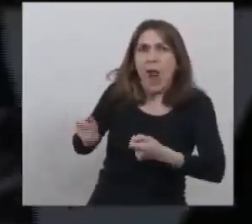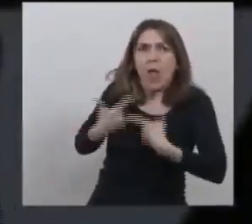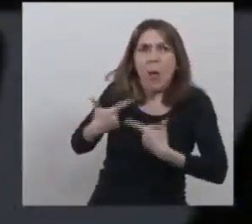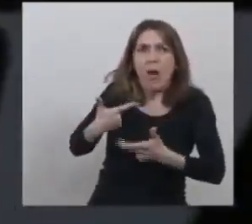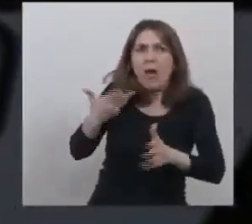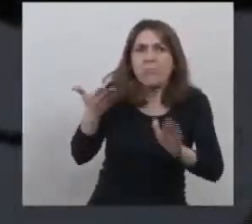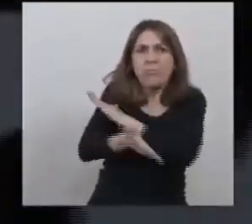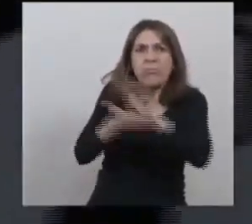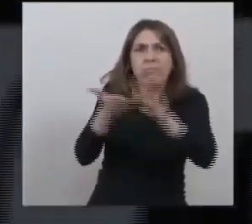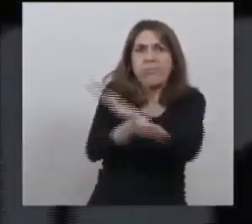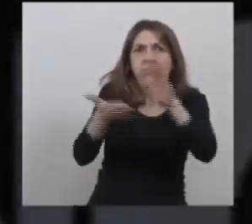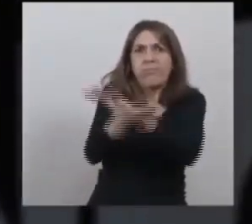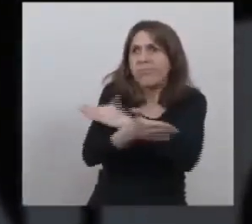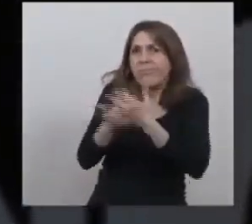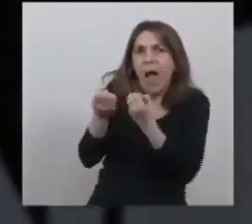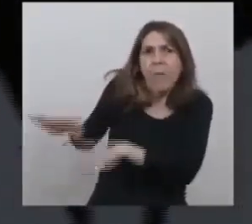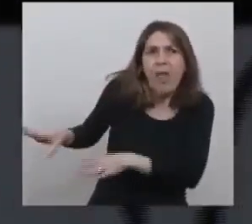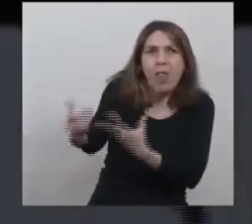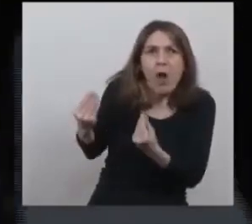en manos de Dios